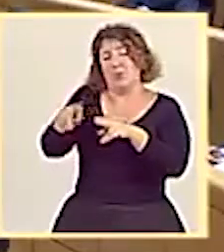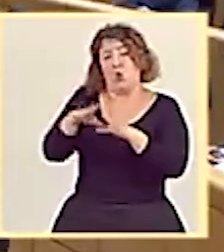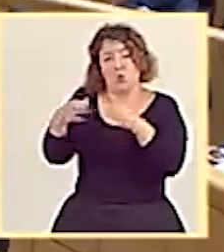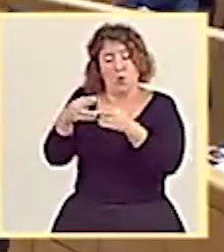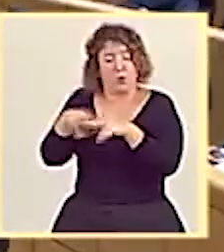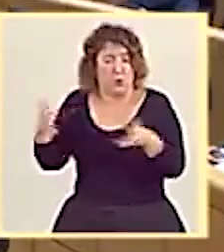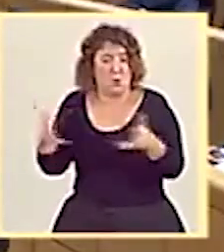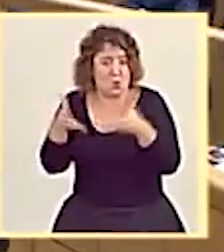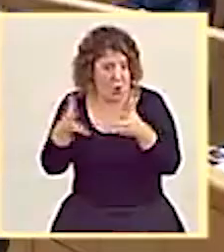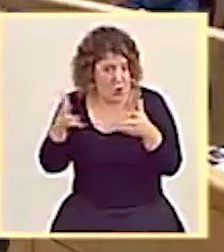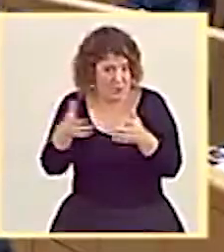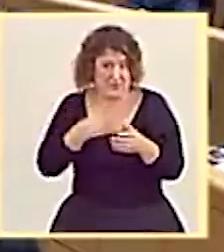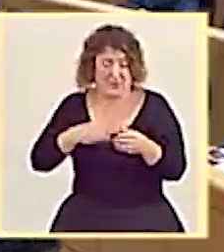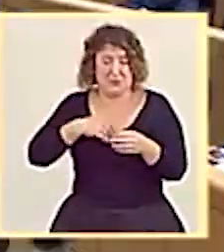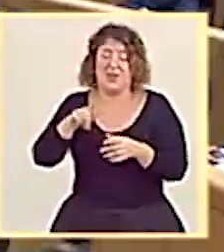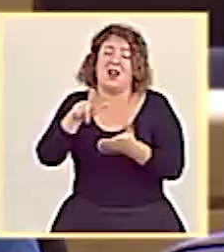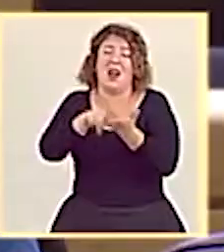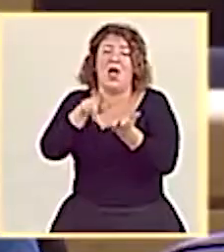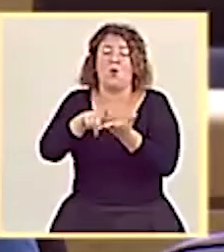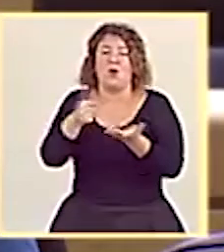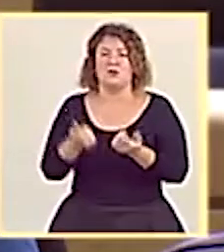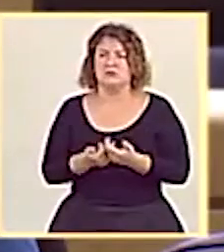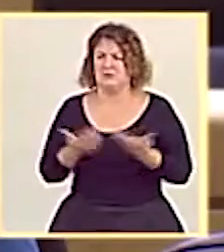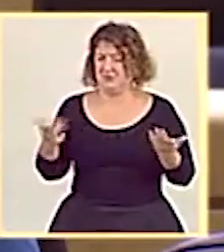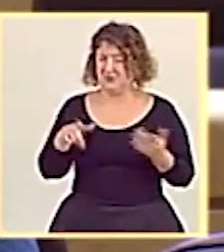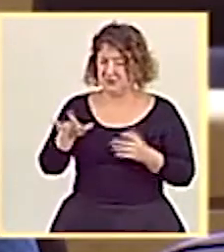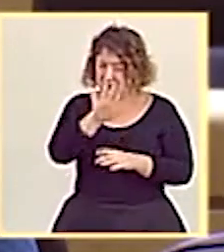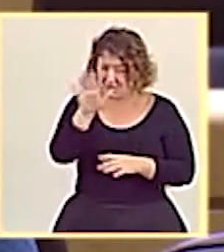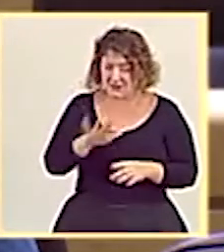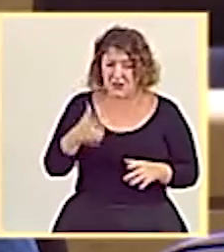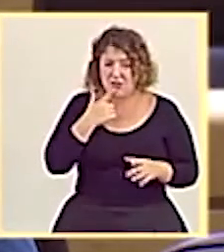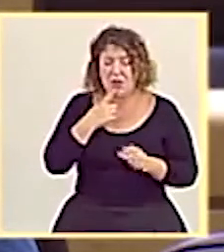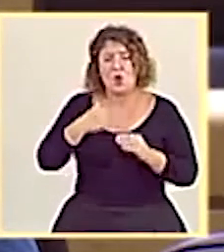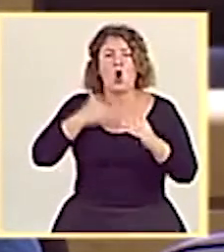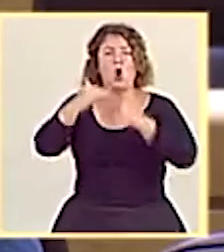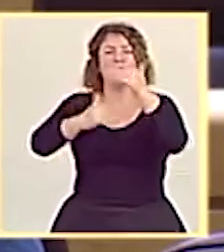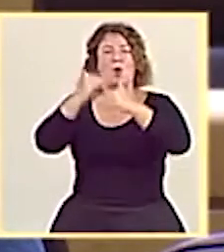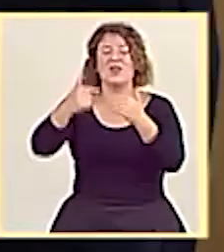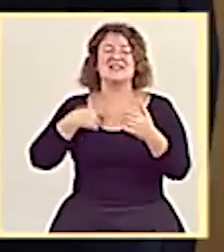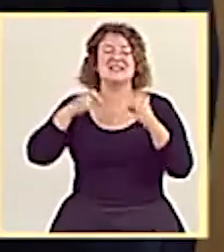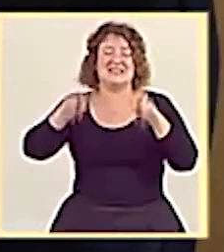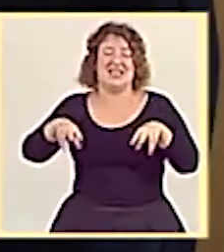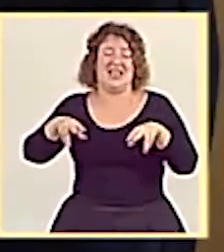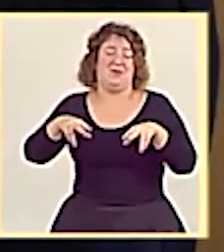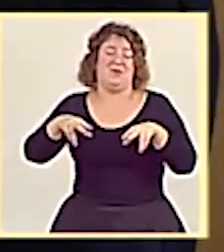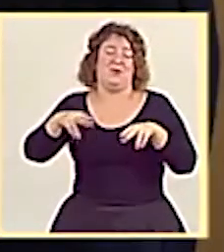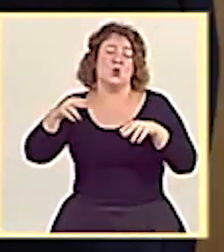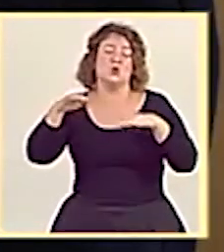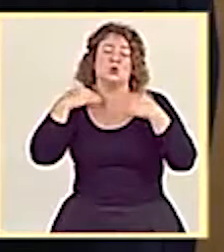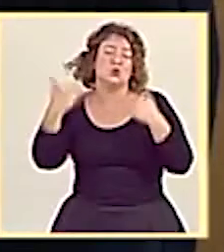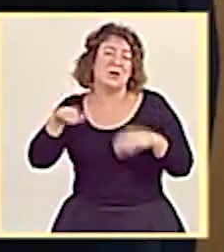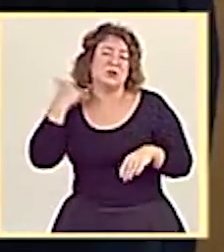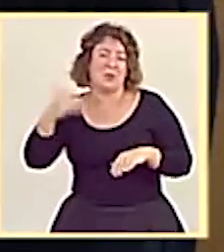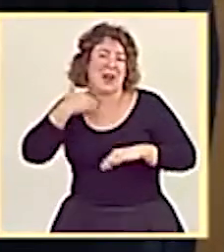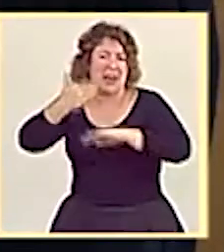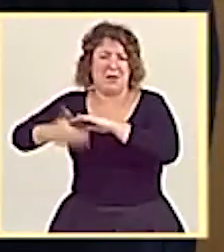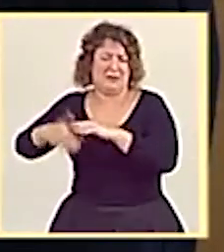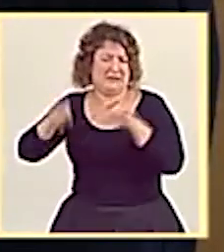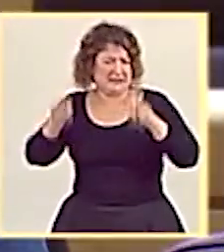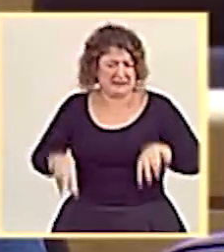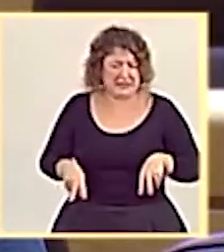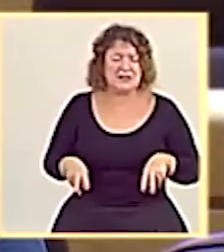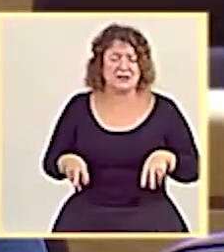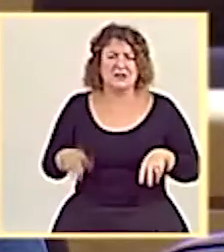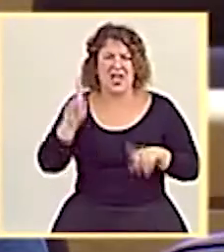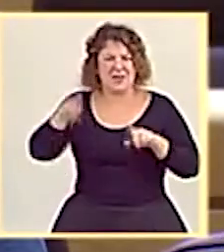no tiene usted suficiente con hacer que nuestros alumnos promocionen sin límite de suspensos, sino que es que encima, además, condena la